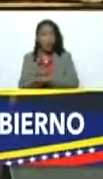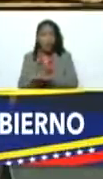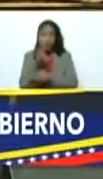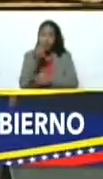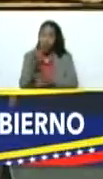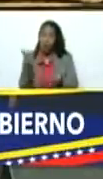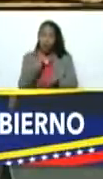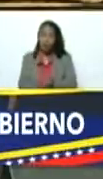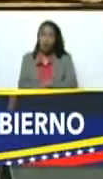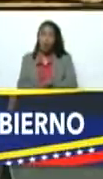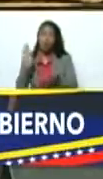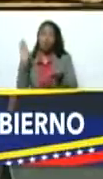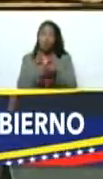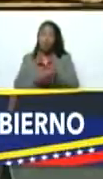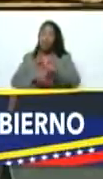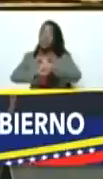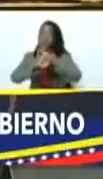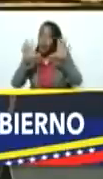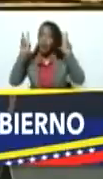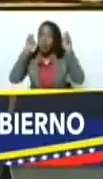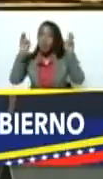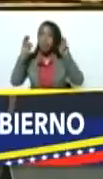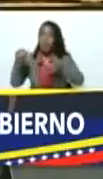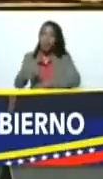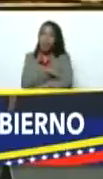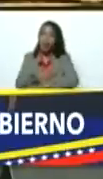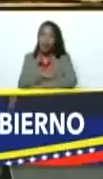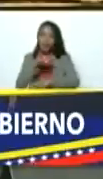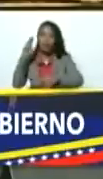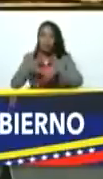pusimos muy claramente el tema de la vialidad